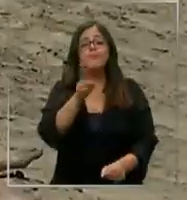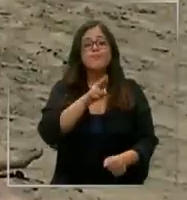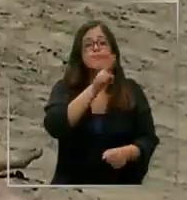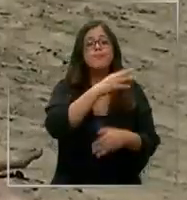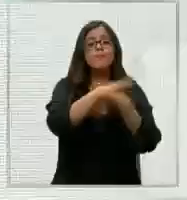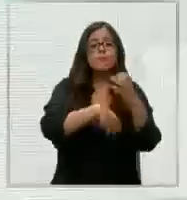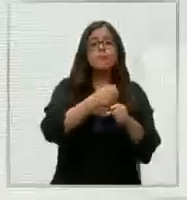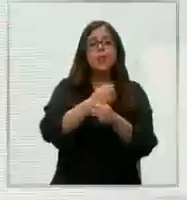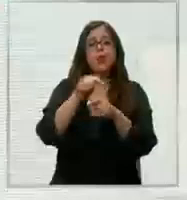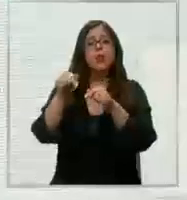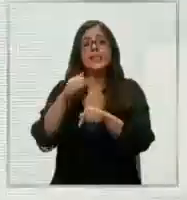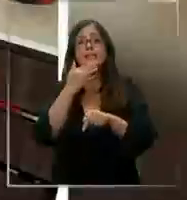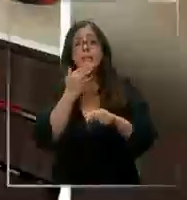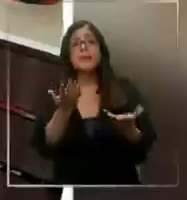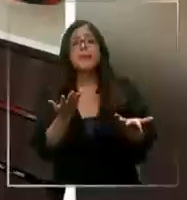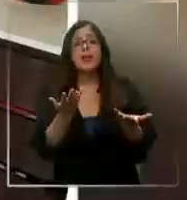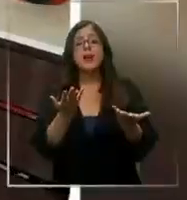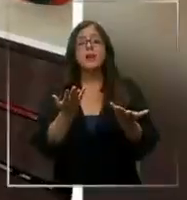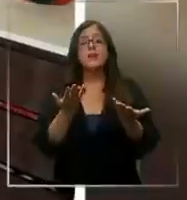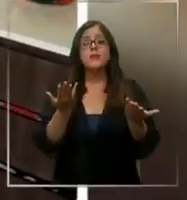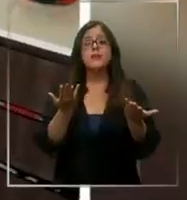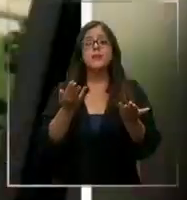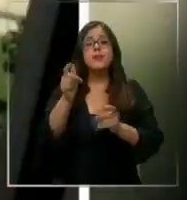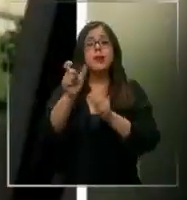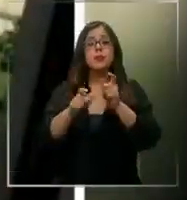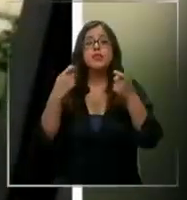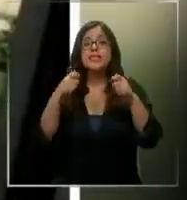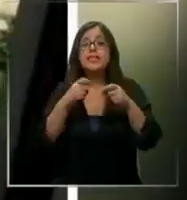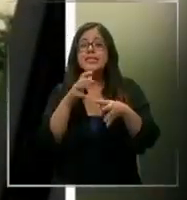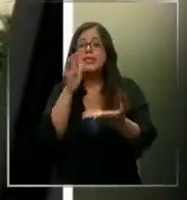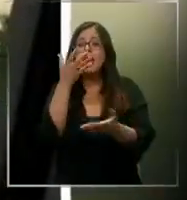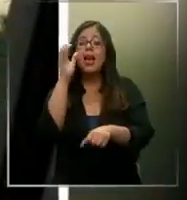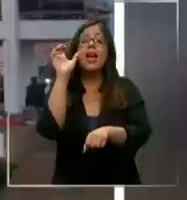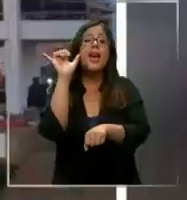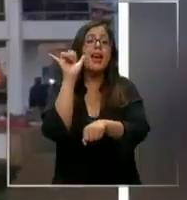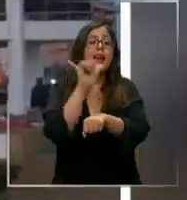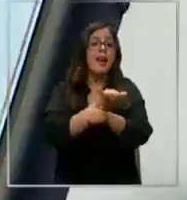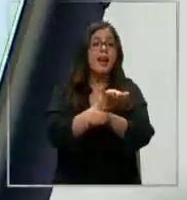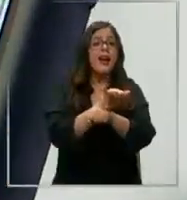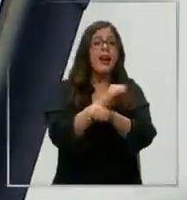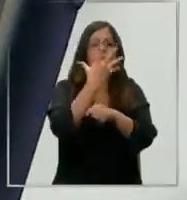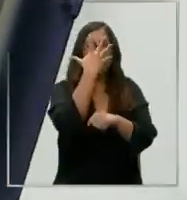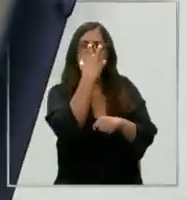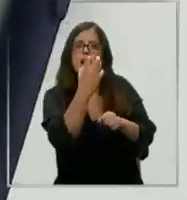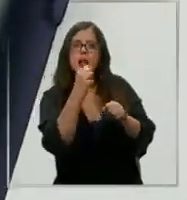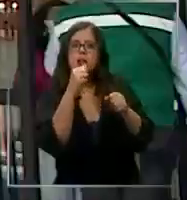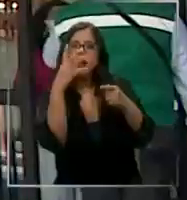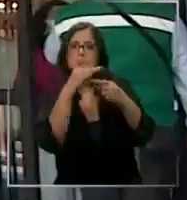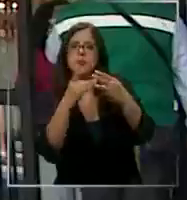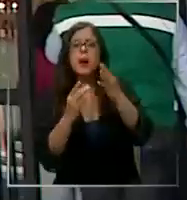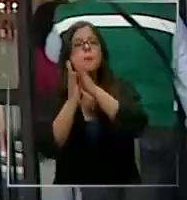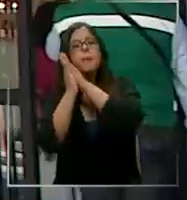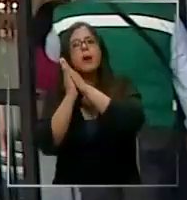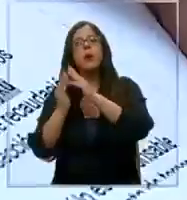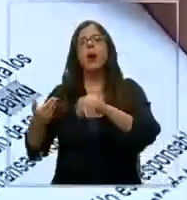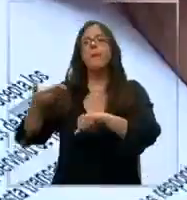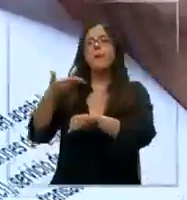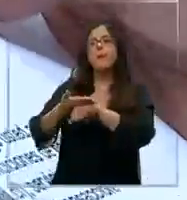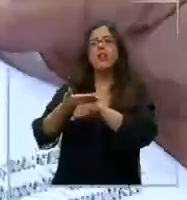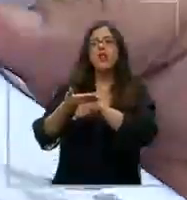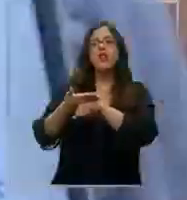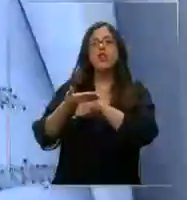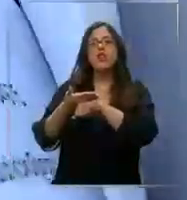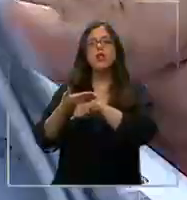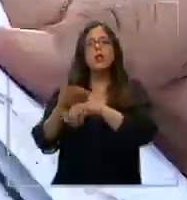año, junto con ellos aparecen también quienes intentan engañar con tentadoras opciones para alojar. Y me pidió que le enviara